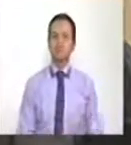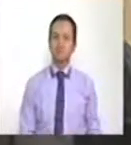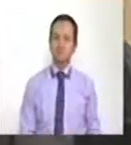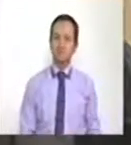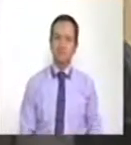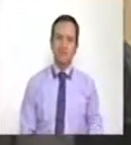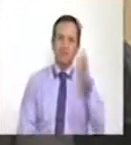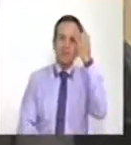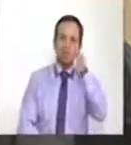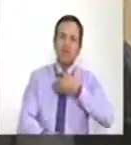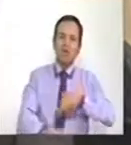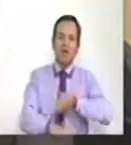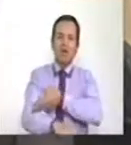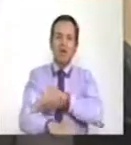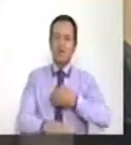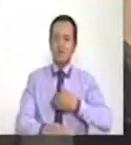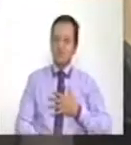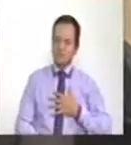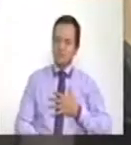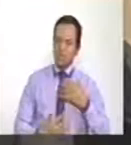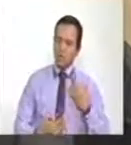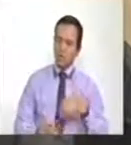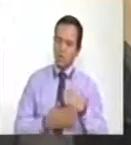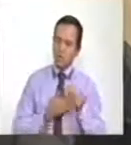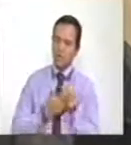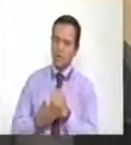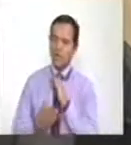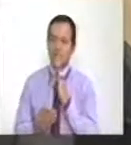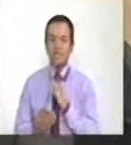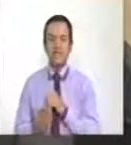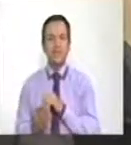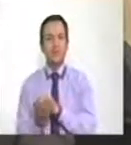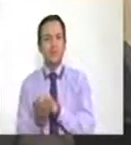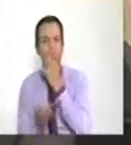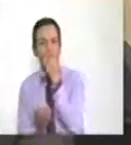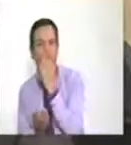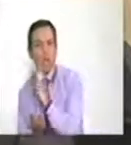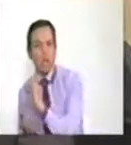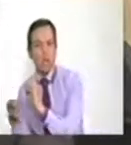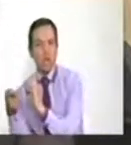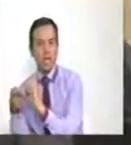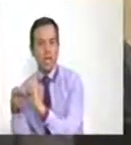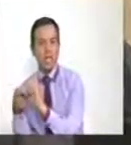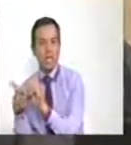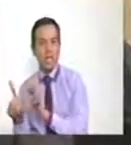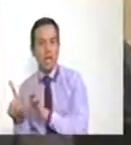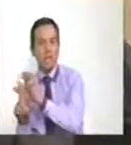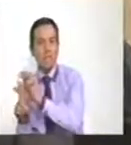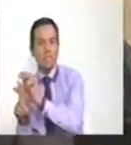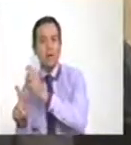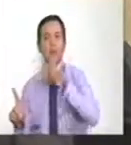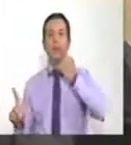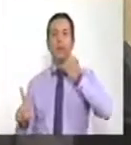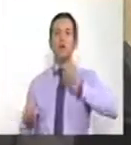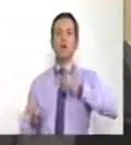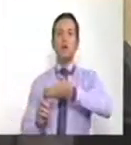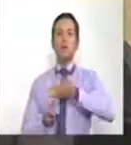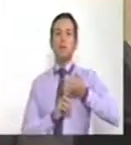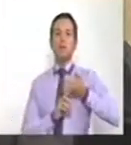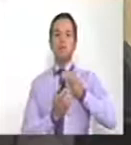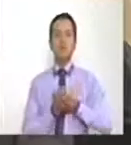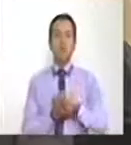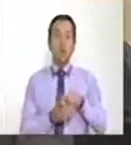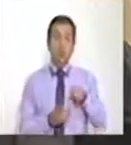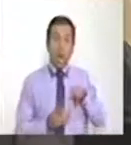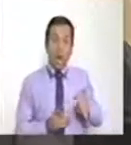liberaron al padre del niño con cáncer que entre lágrimas